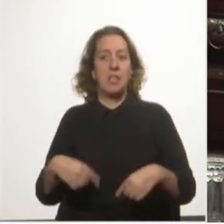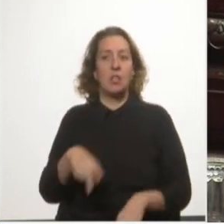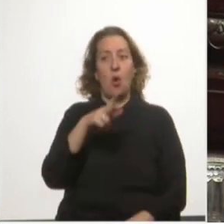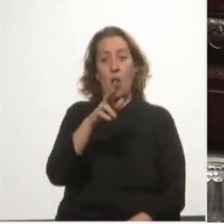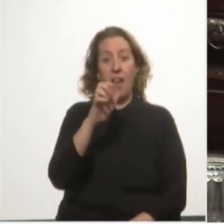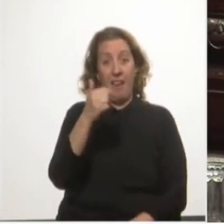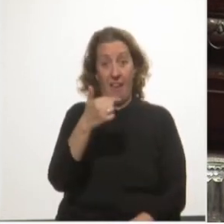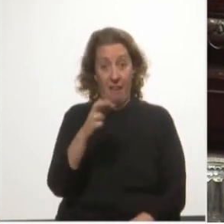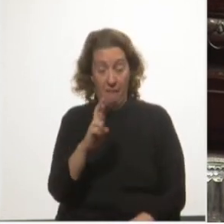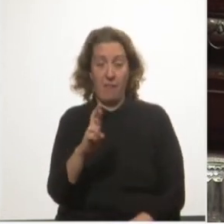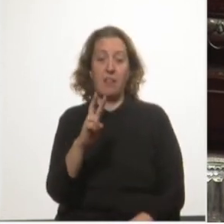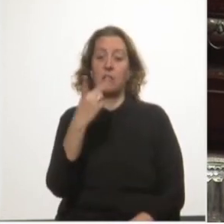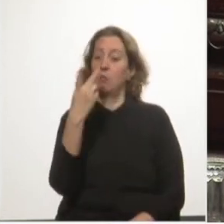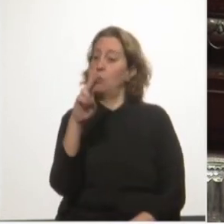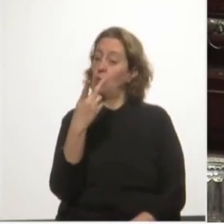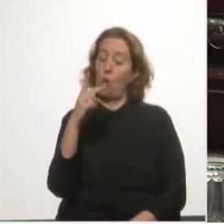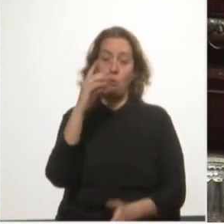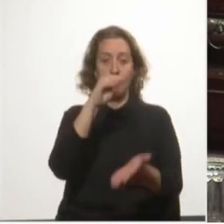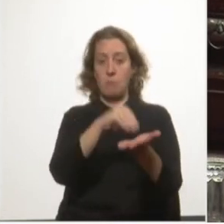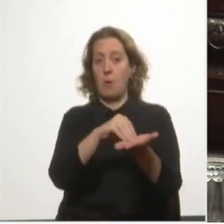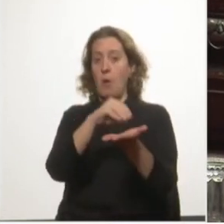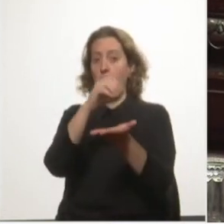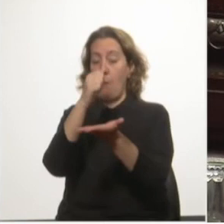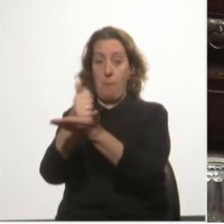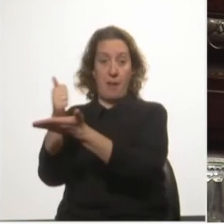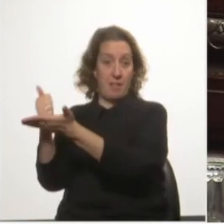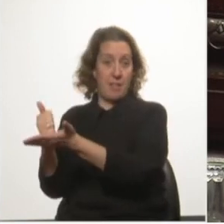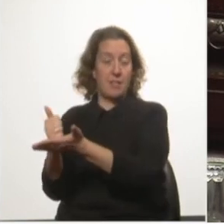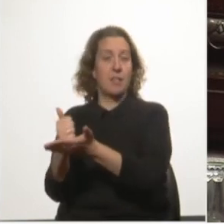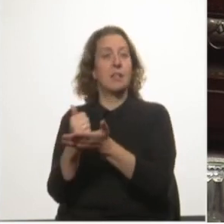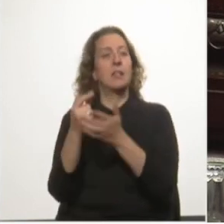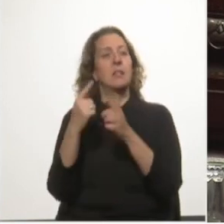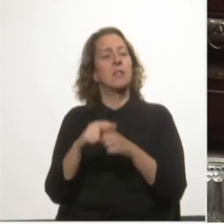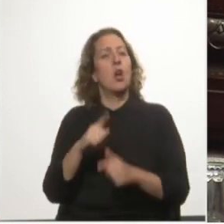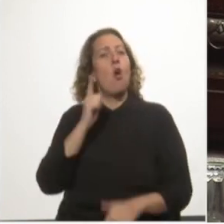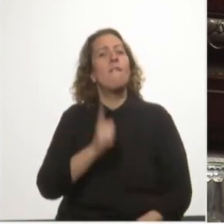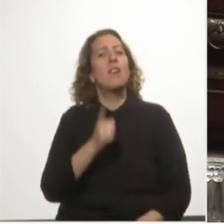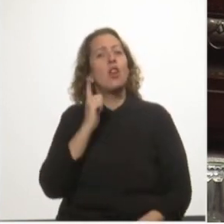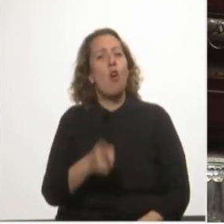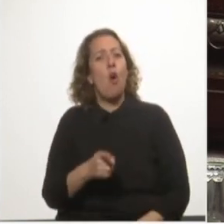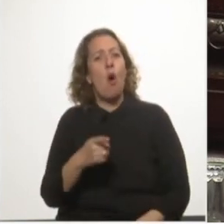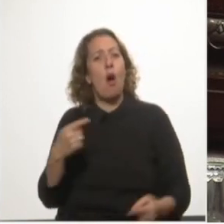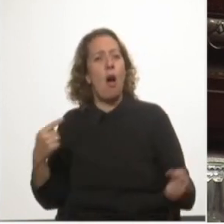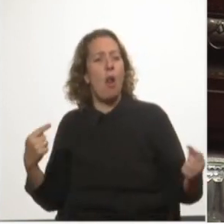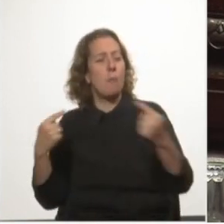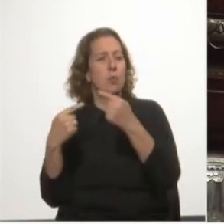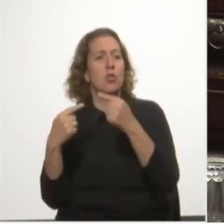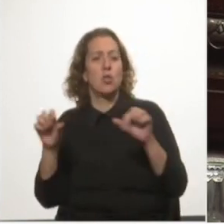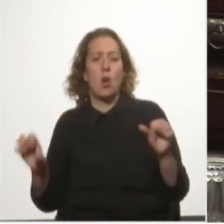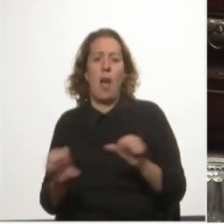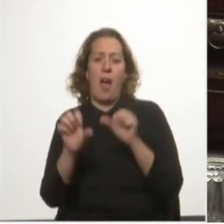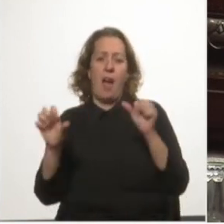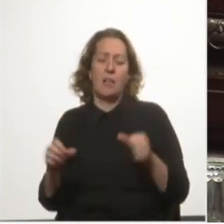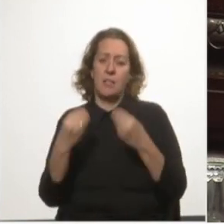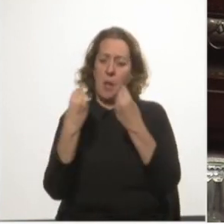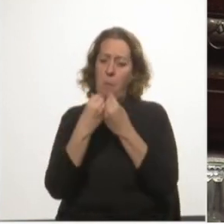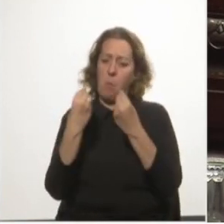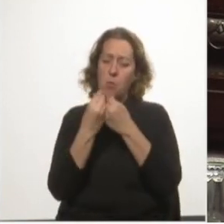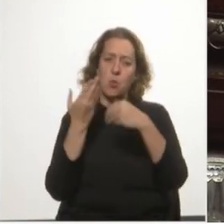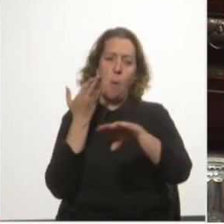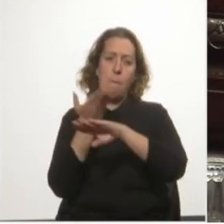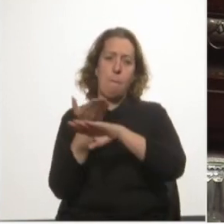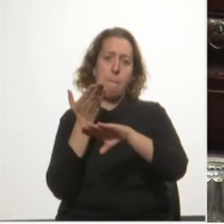ante la Comisión de Transporte del Senado, se obligó a la oposición a realizar sucesivos pedidos de